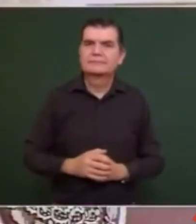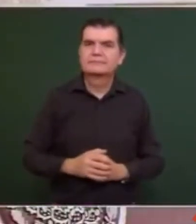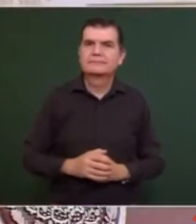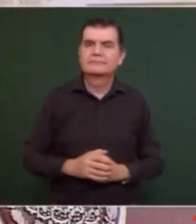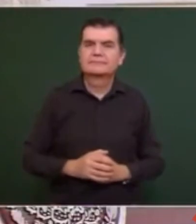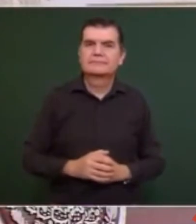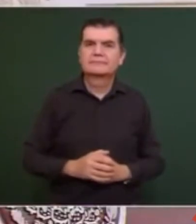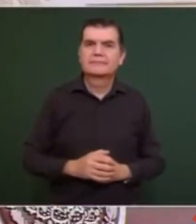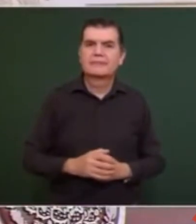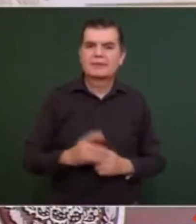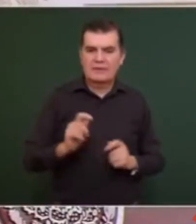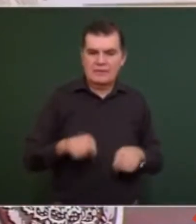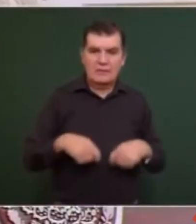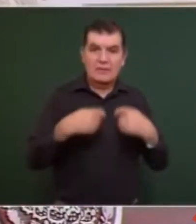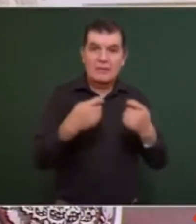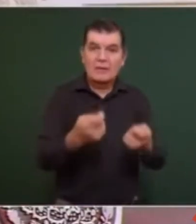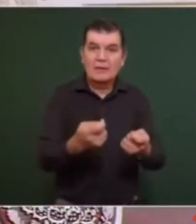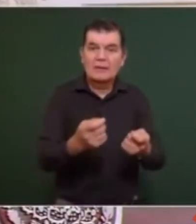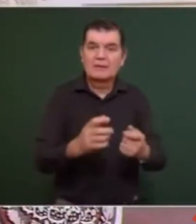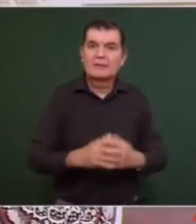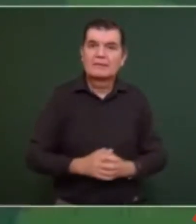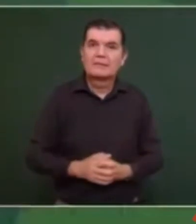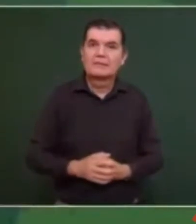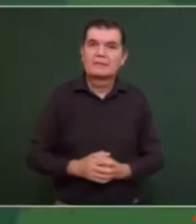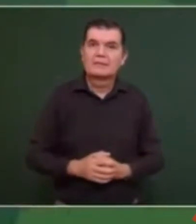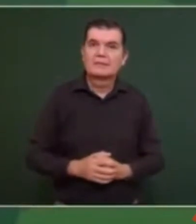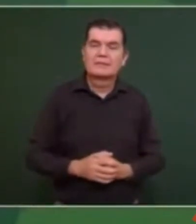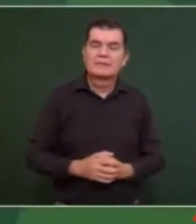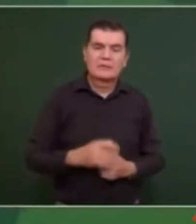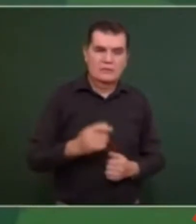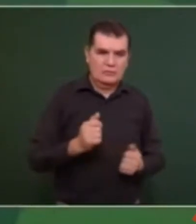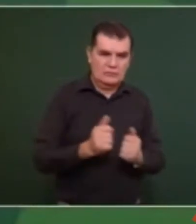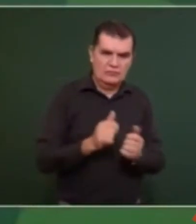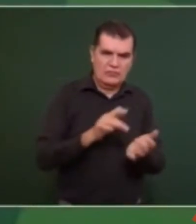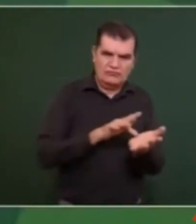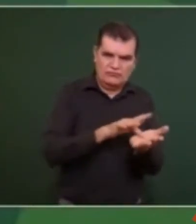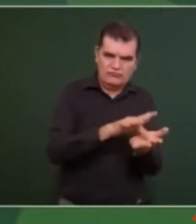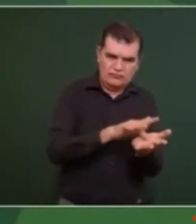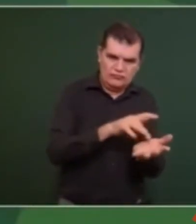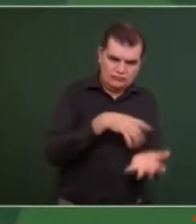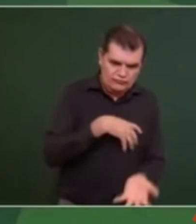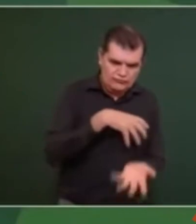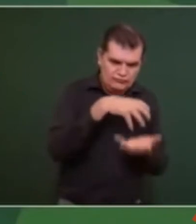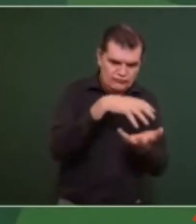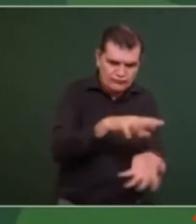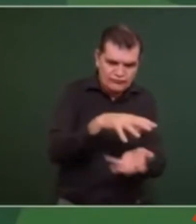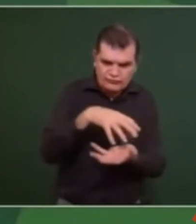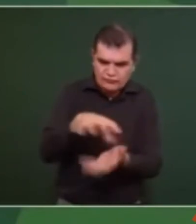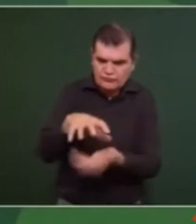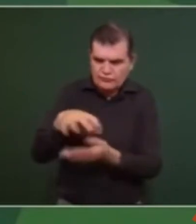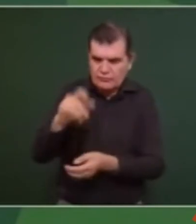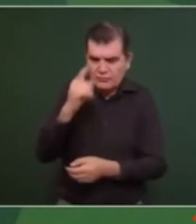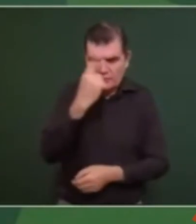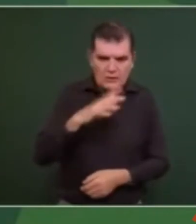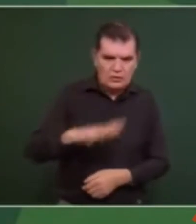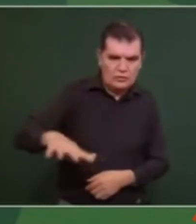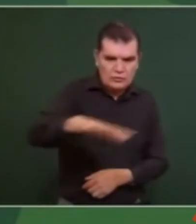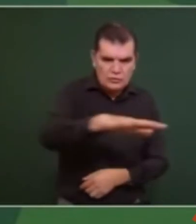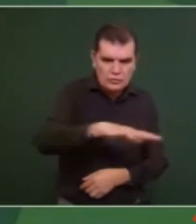Y se entrega ese apoyo para que la gente